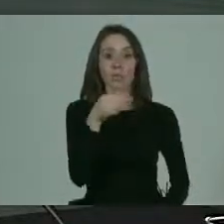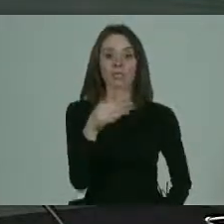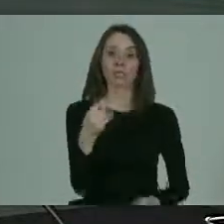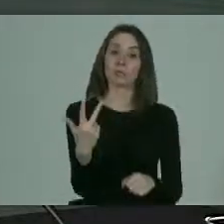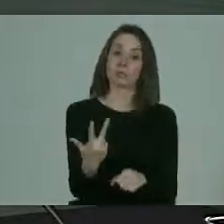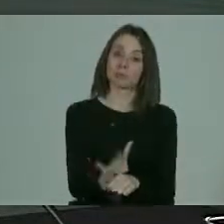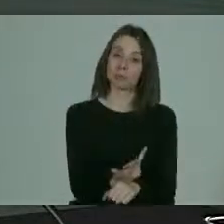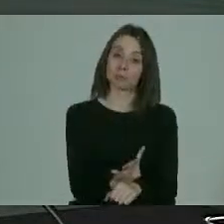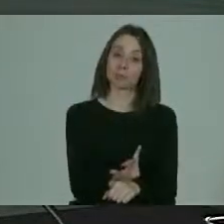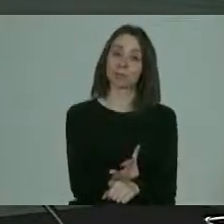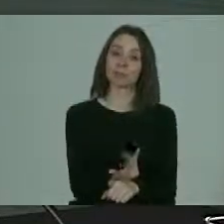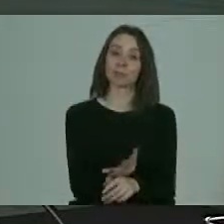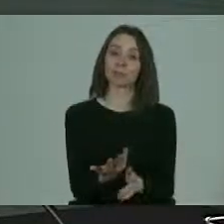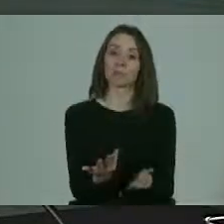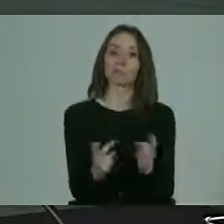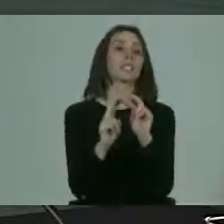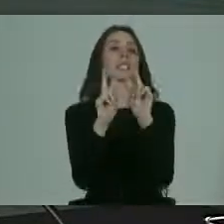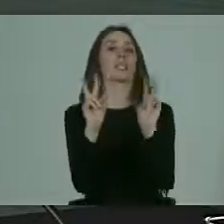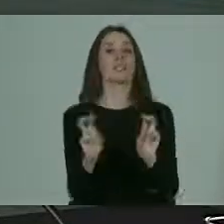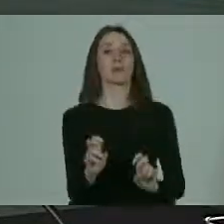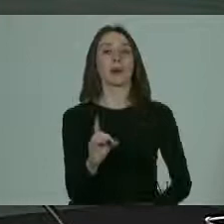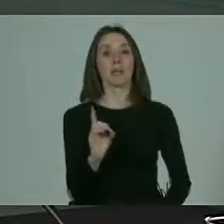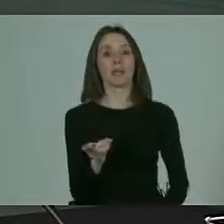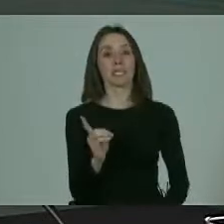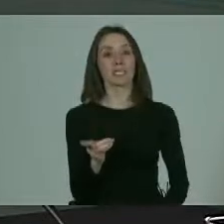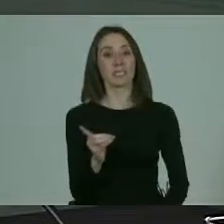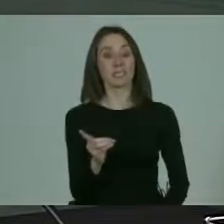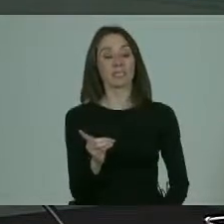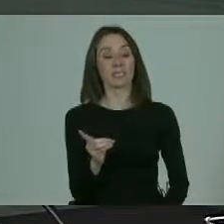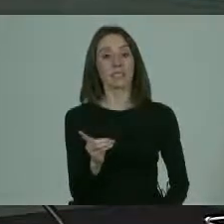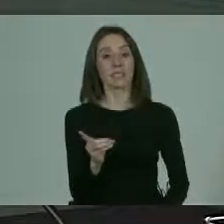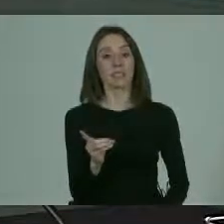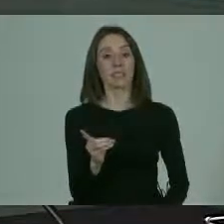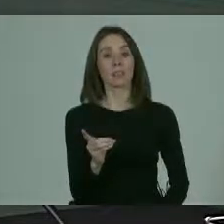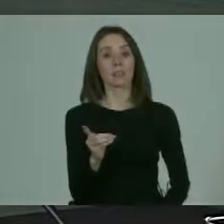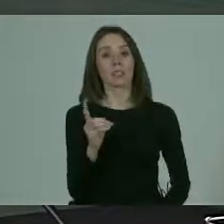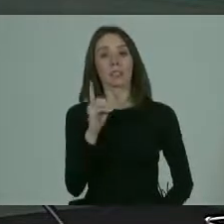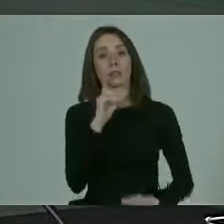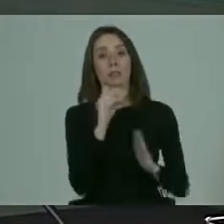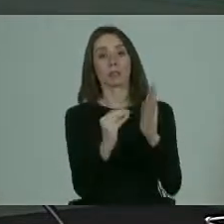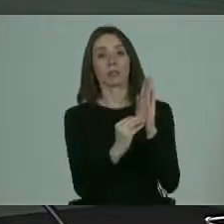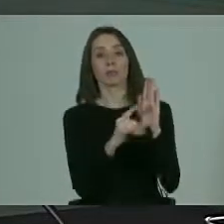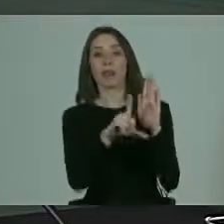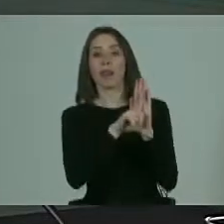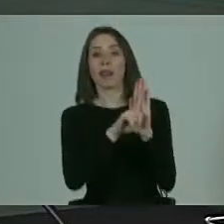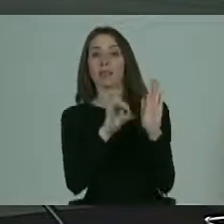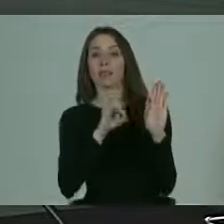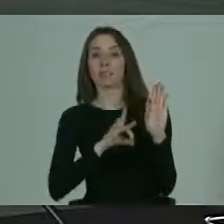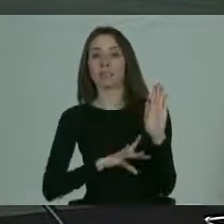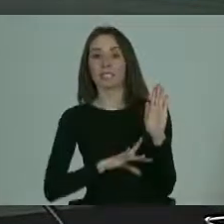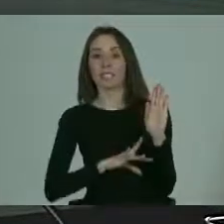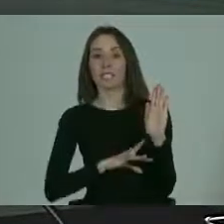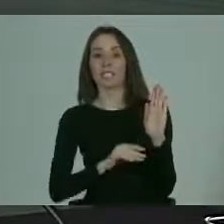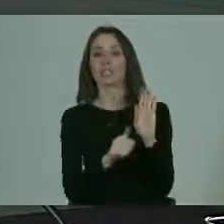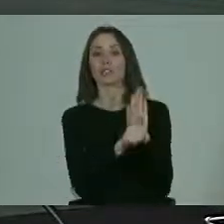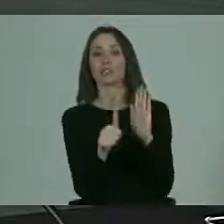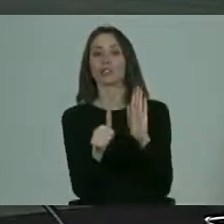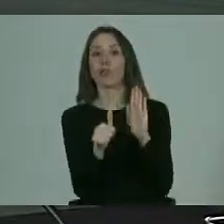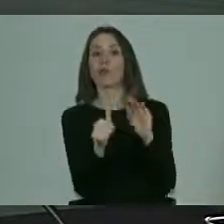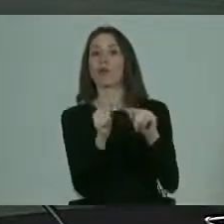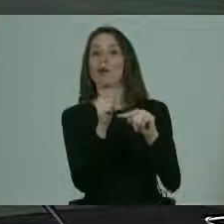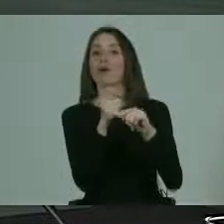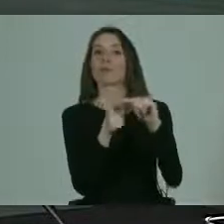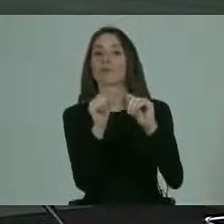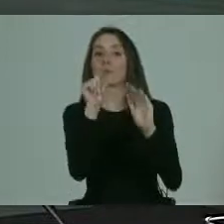desgraciadamente, el tema de la discapacidad tiene un reflejo legislativo en Chile solamente parcial